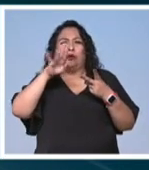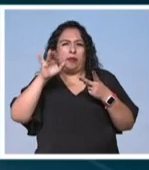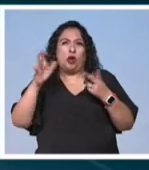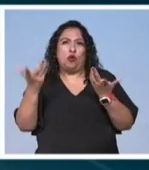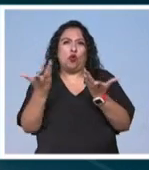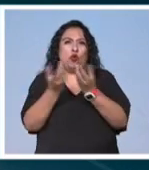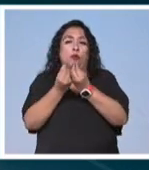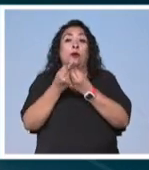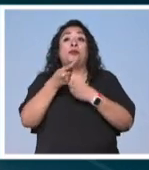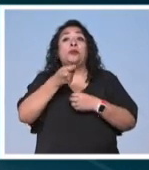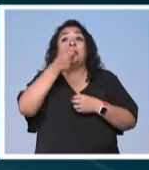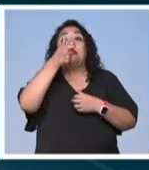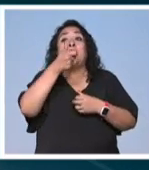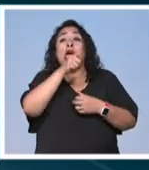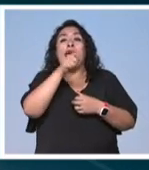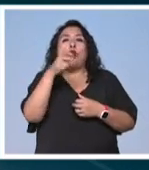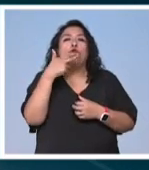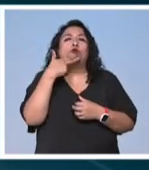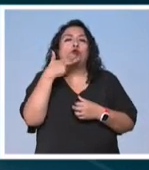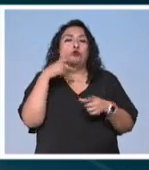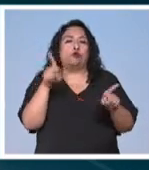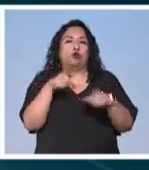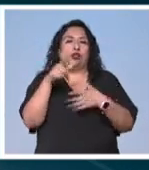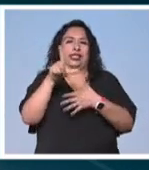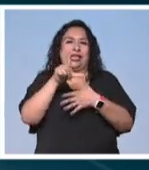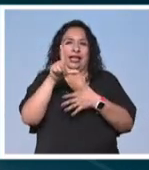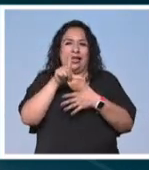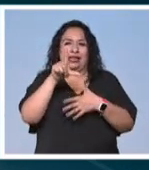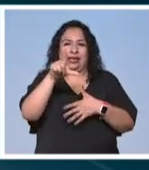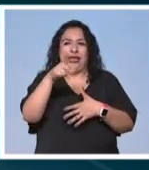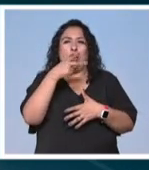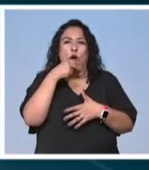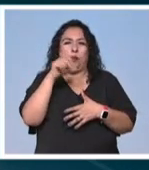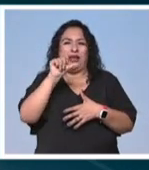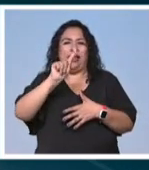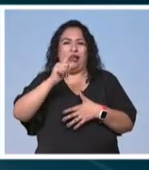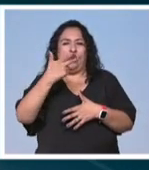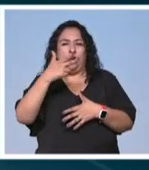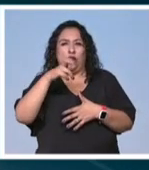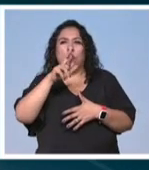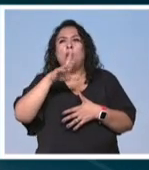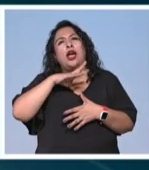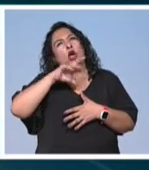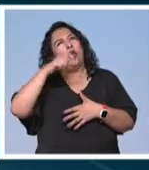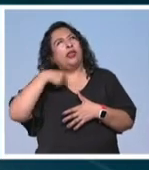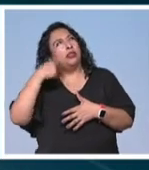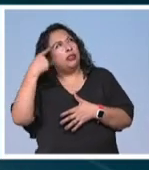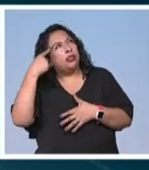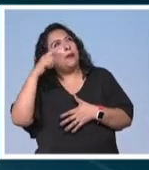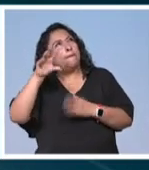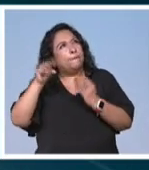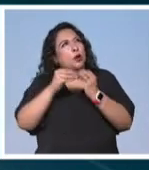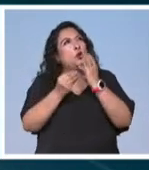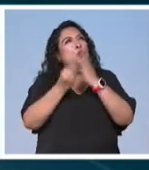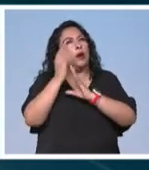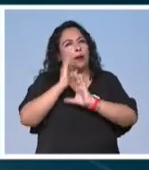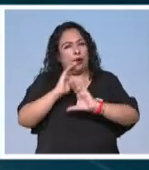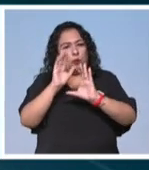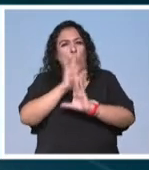Este es sólo el primer paso en el terreno de la música latina pues Hanlon ya tiene en mente otros volúmenes para esta colección